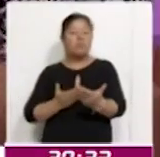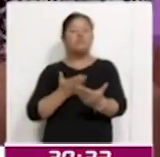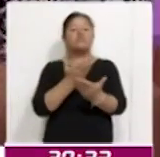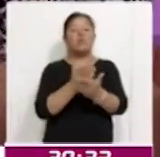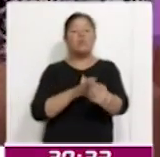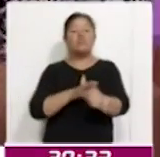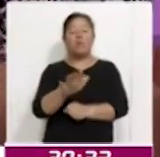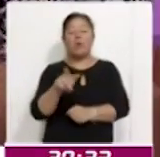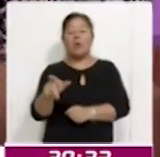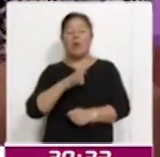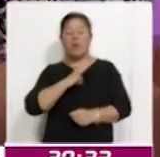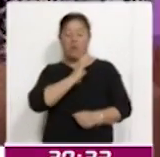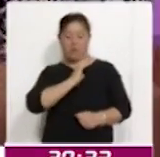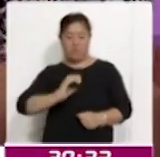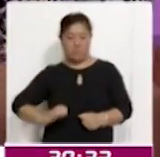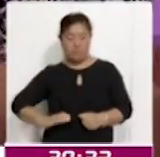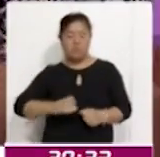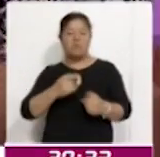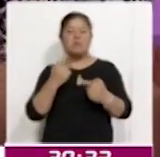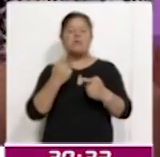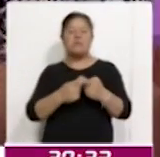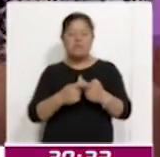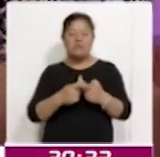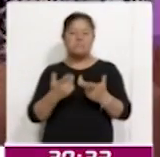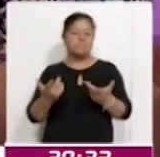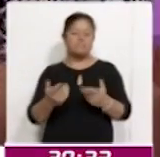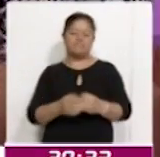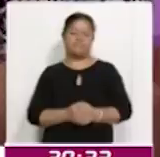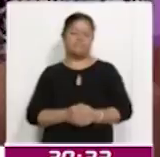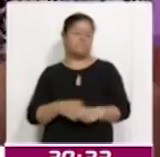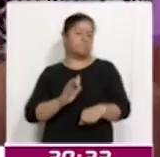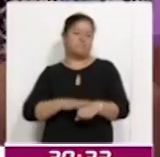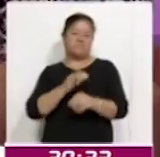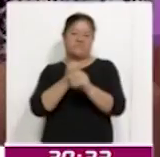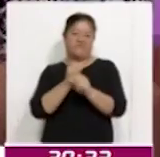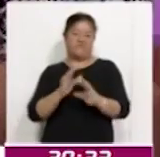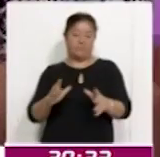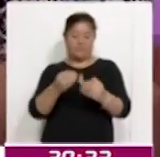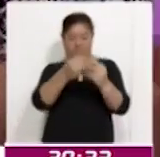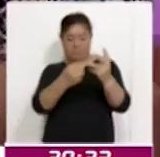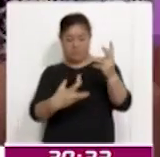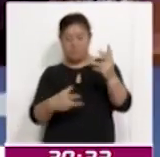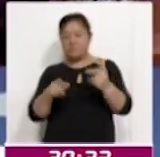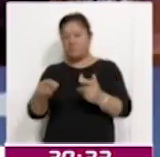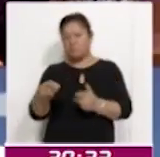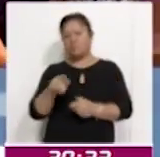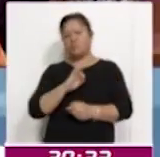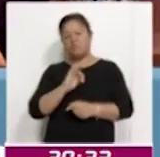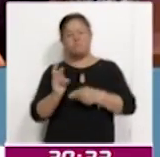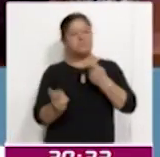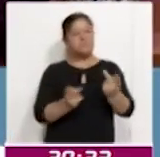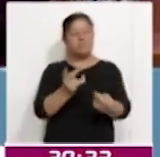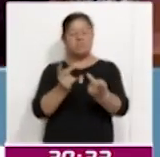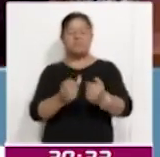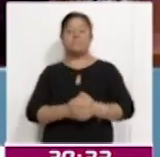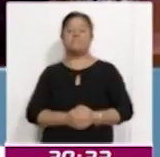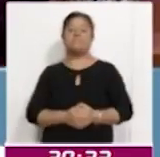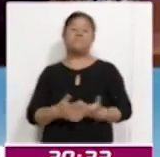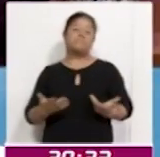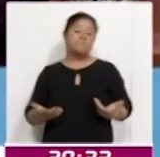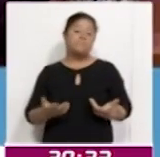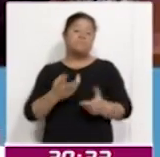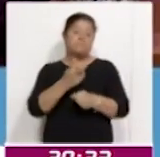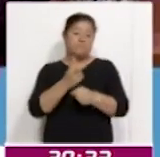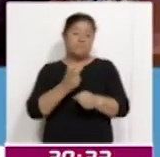campaña las candidaturas, y bueno, una serie de datos adicionales que pueden consultar. Entonces, pues invitarlos a que